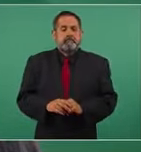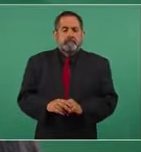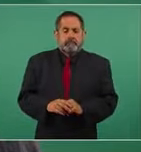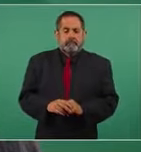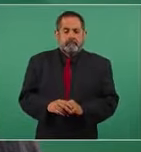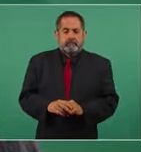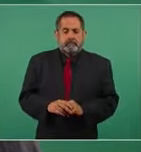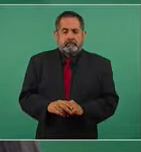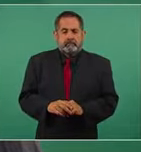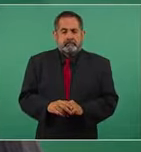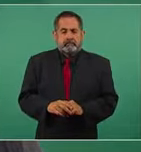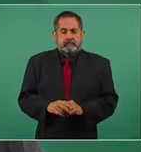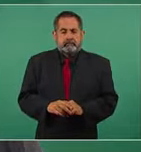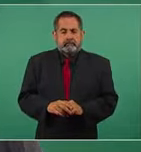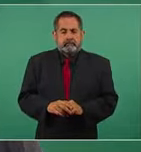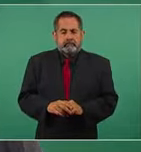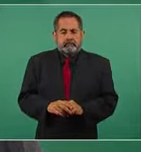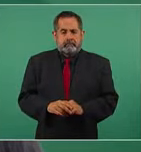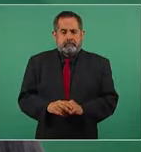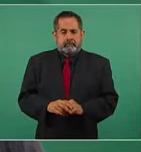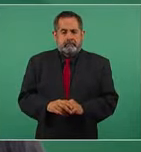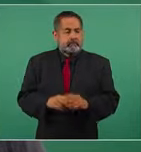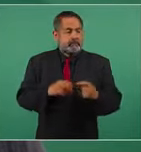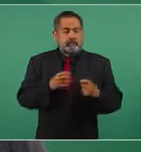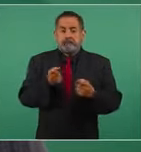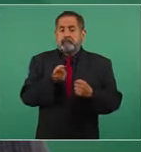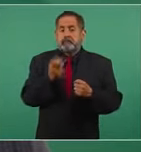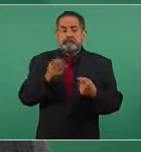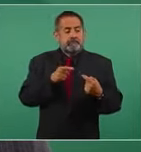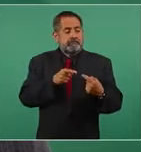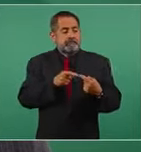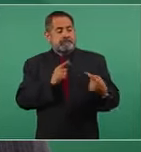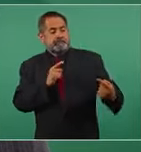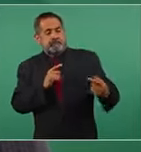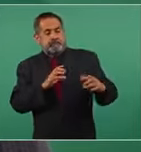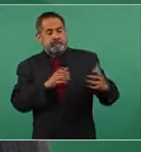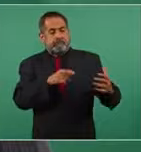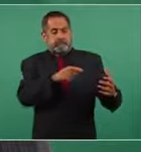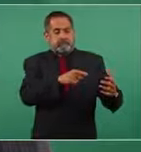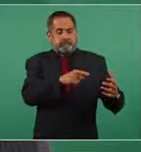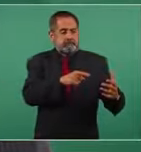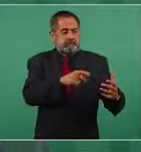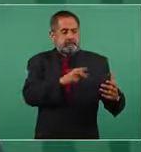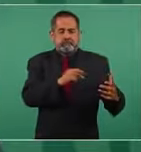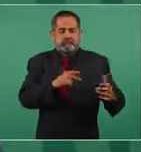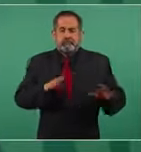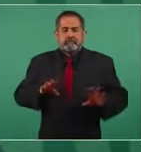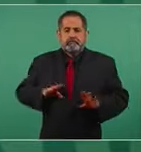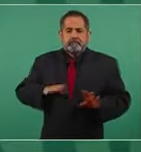porque a nuestros adversarios no les conviene